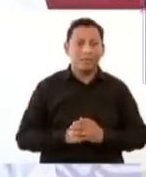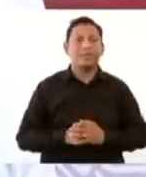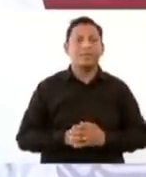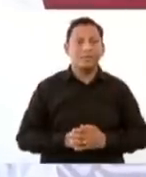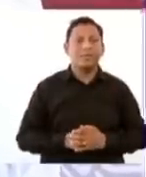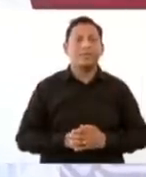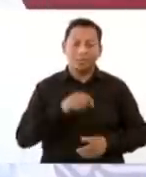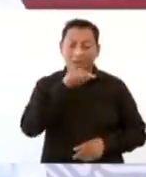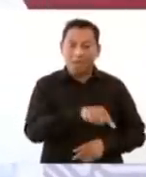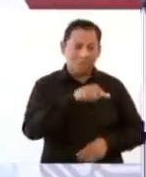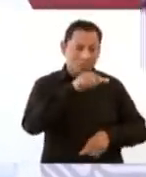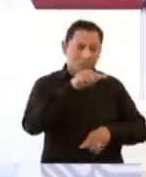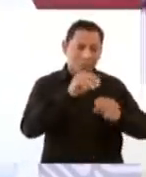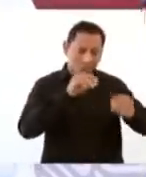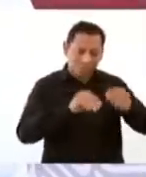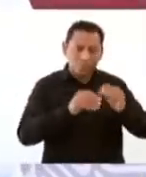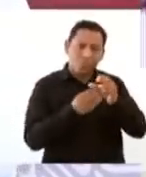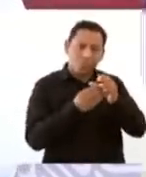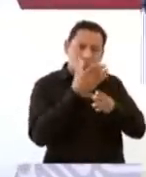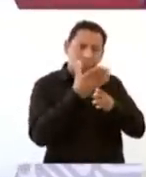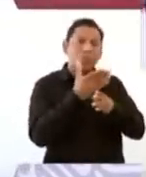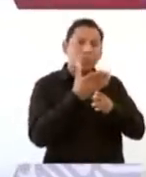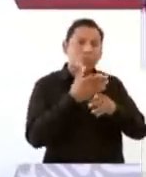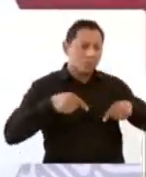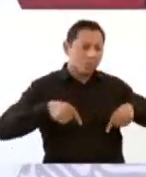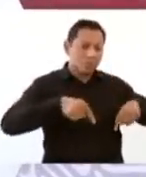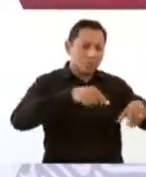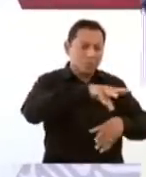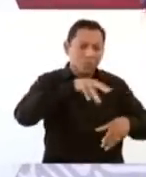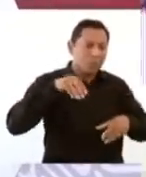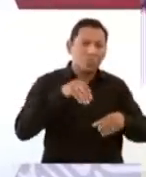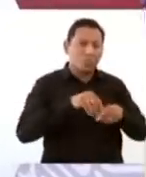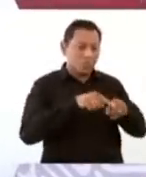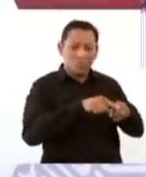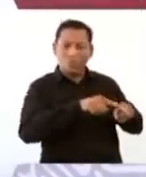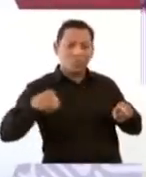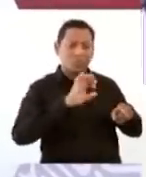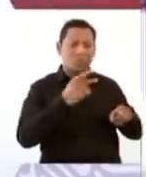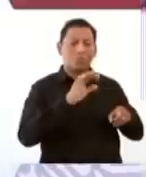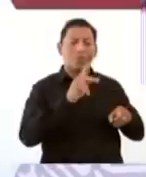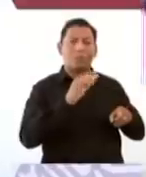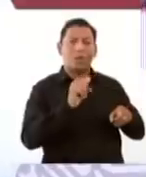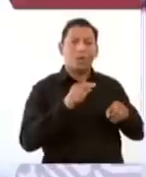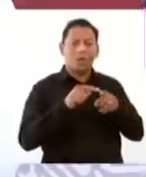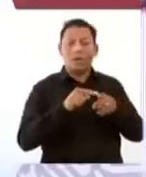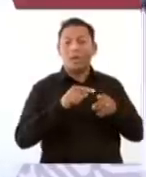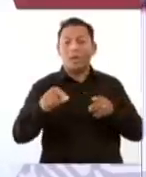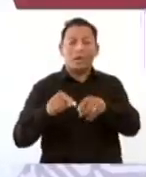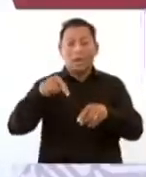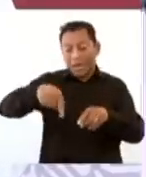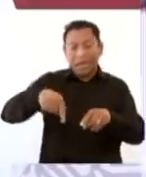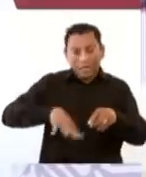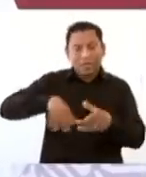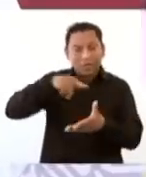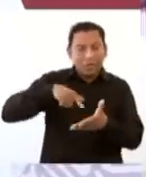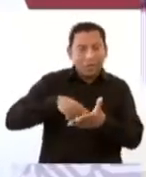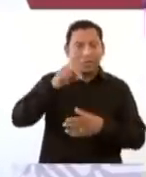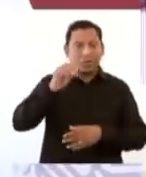Se va a construir el ramal de la estación Chontalpa, acá, a Dos Bocas.